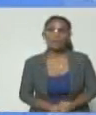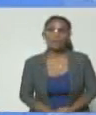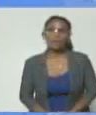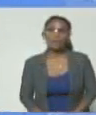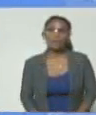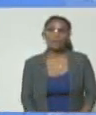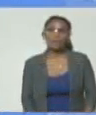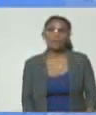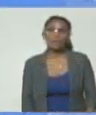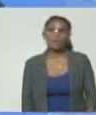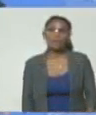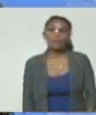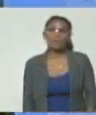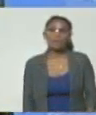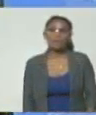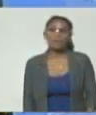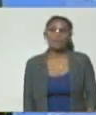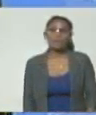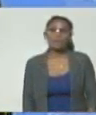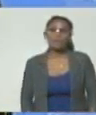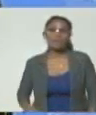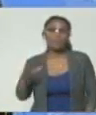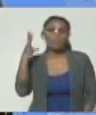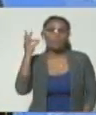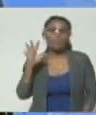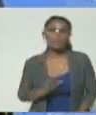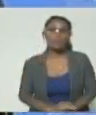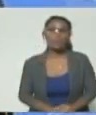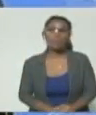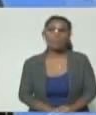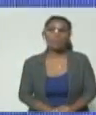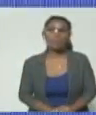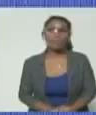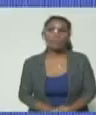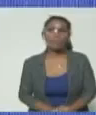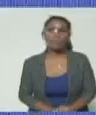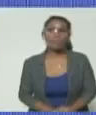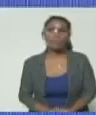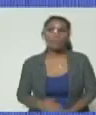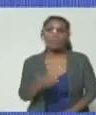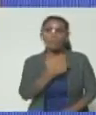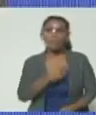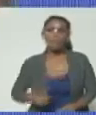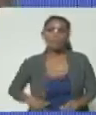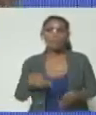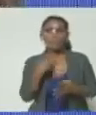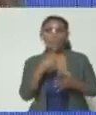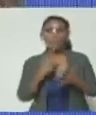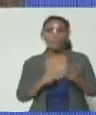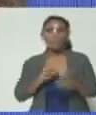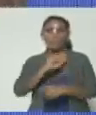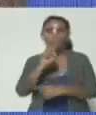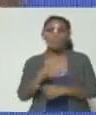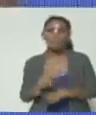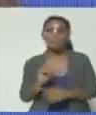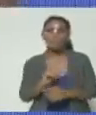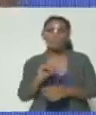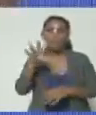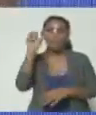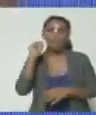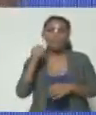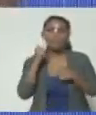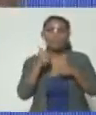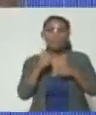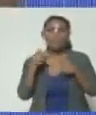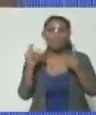por Rusia Today Erika Ortega Zanó ¿cómo está presidente? bueno varias preguntas quería saber si entendí bien sus palabras porque